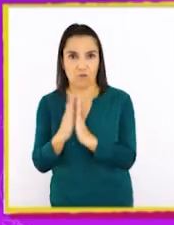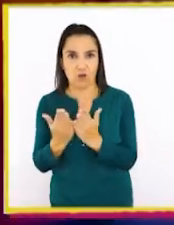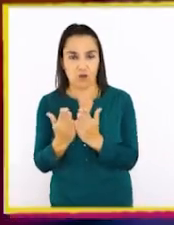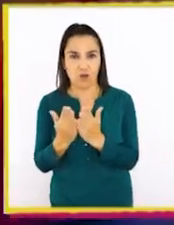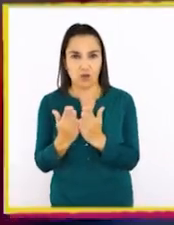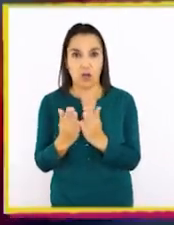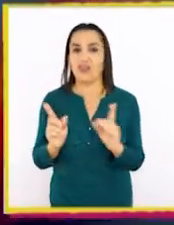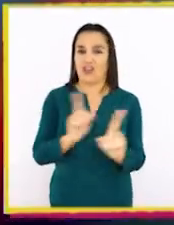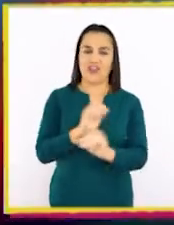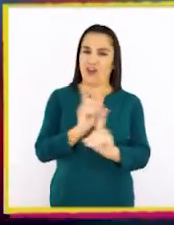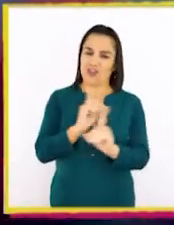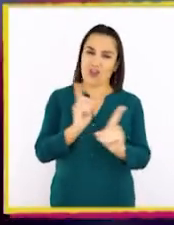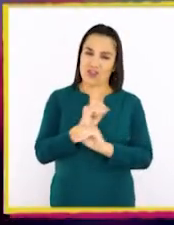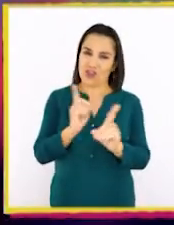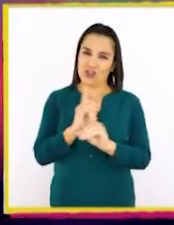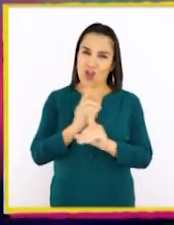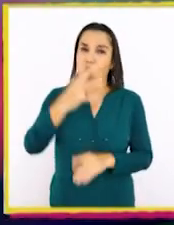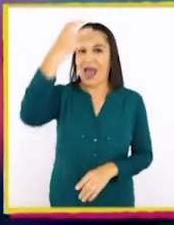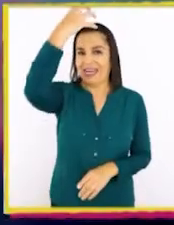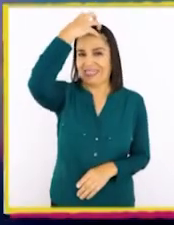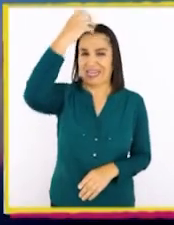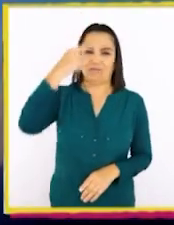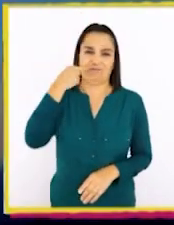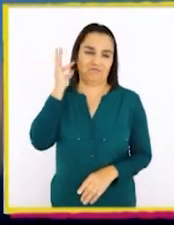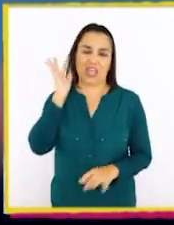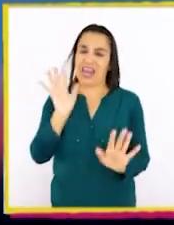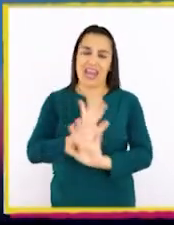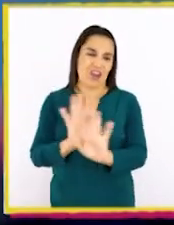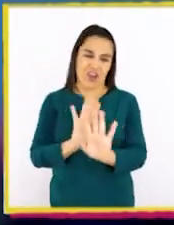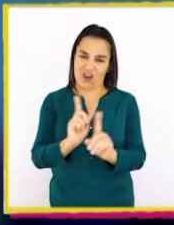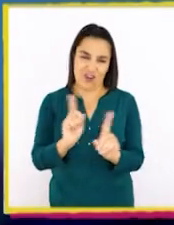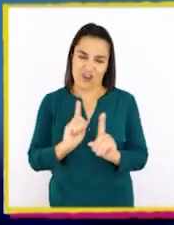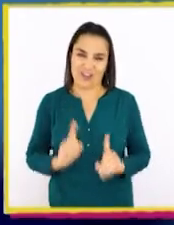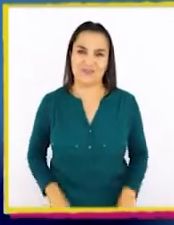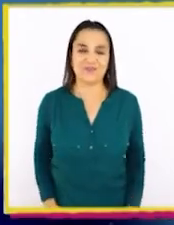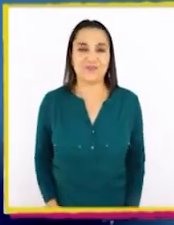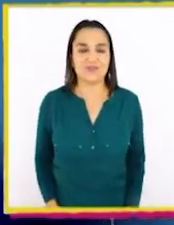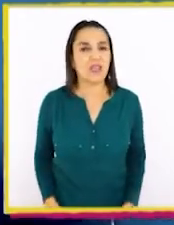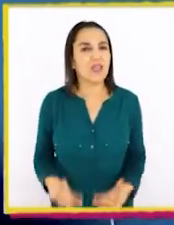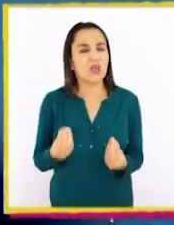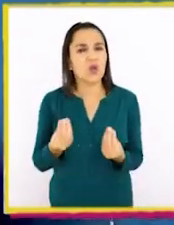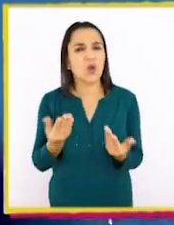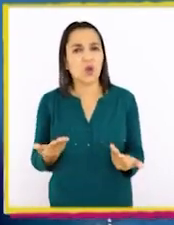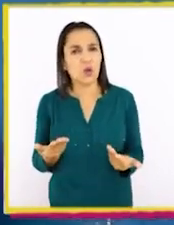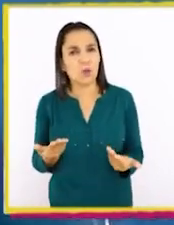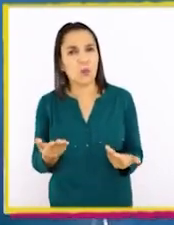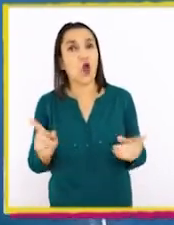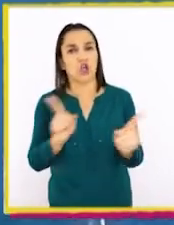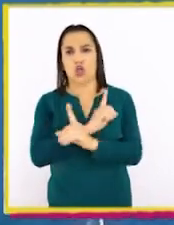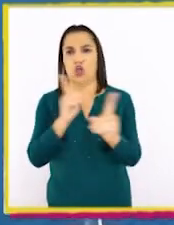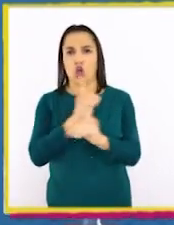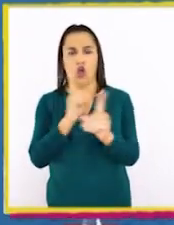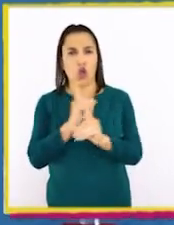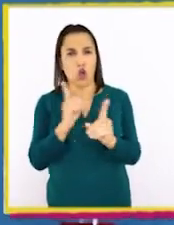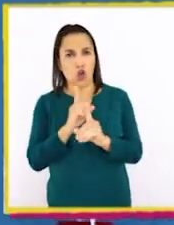No, no, no había reinas ni reyes. No. ¿Cómo? No, tampoco dragones ni